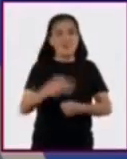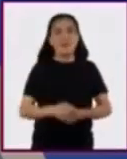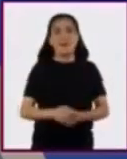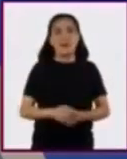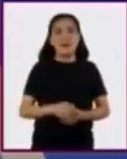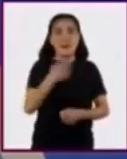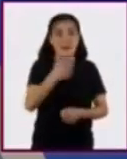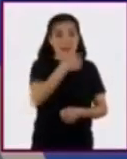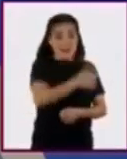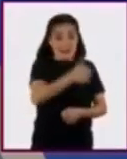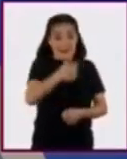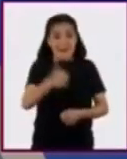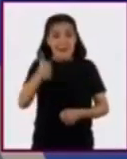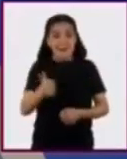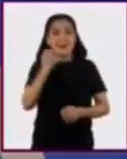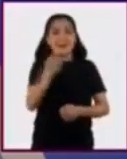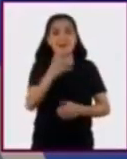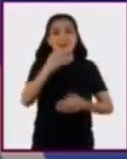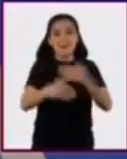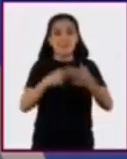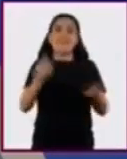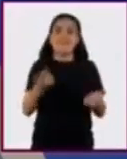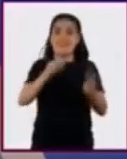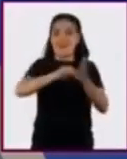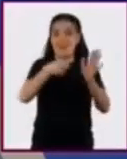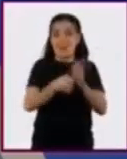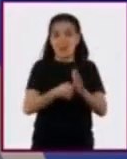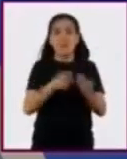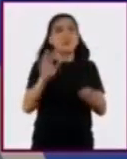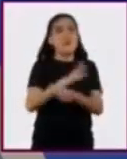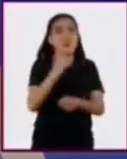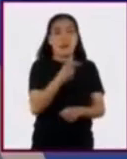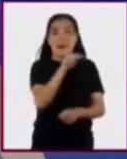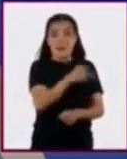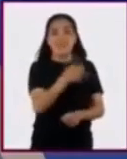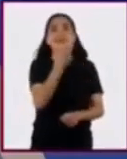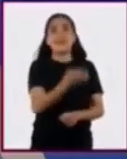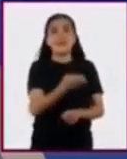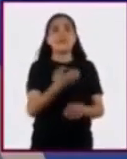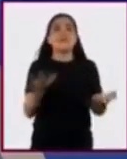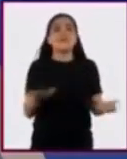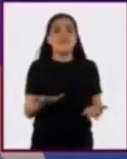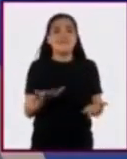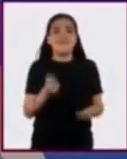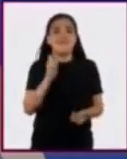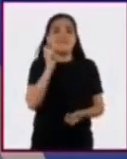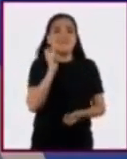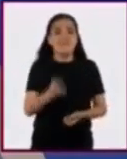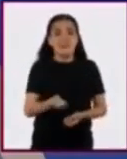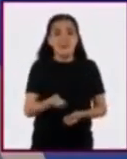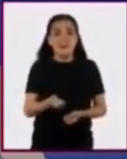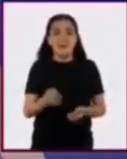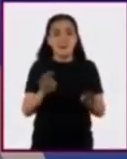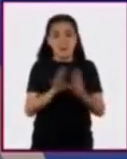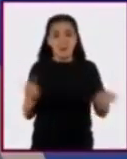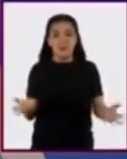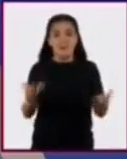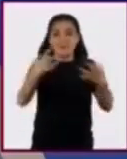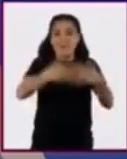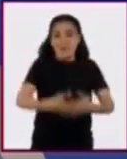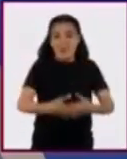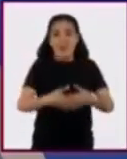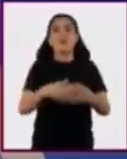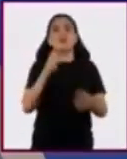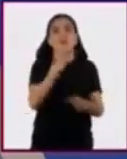Cada proceso es un sistema técnico porque en él intervienen de manera interrelacionada